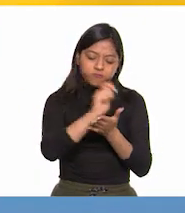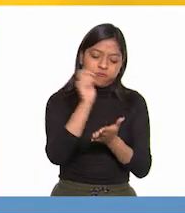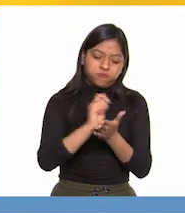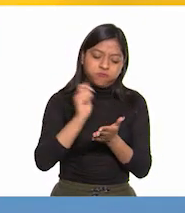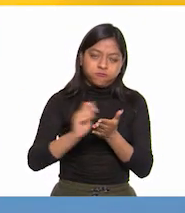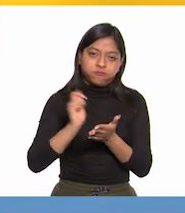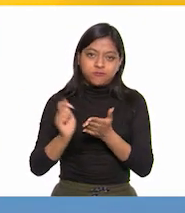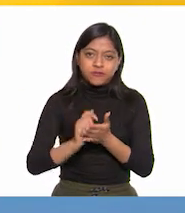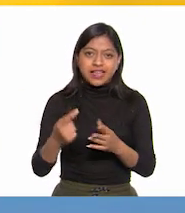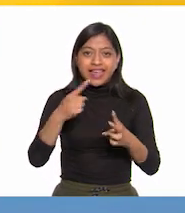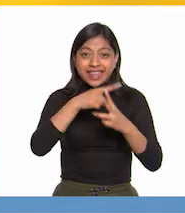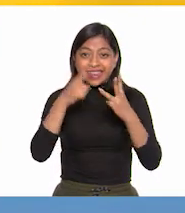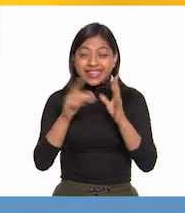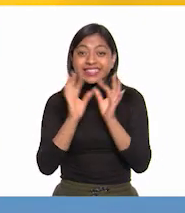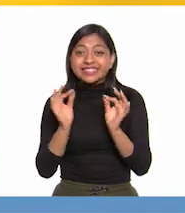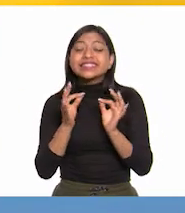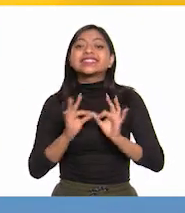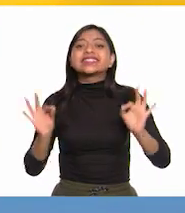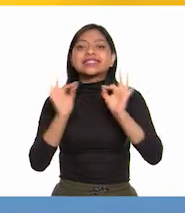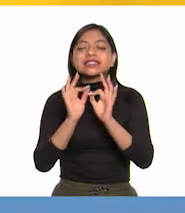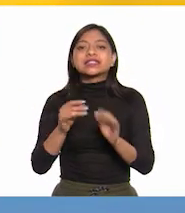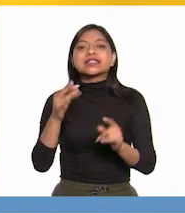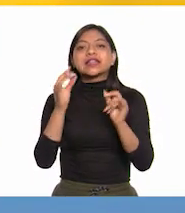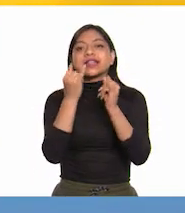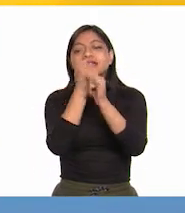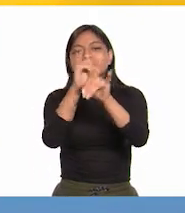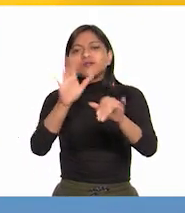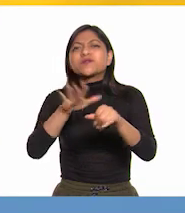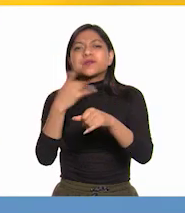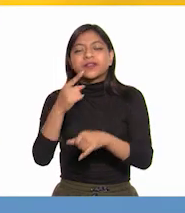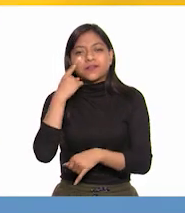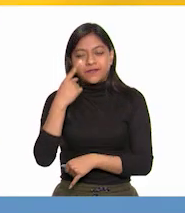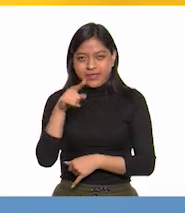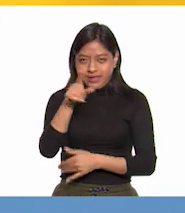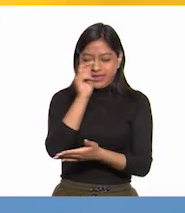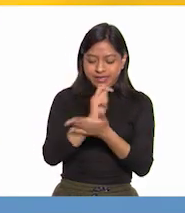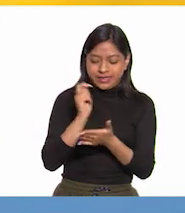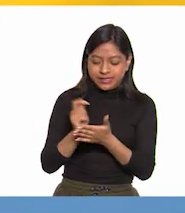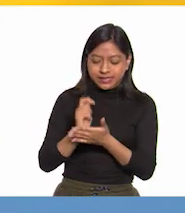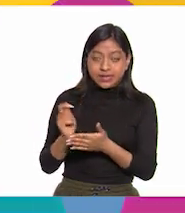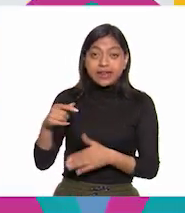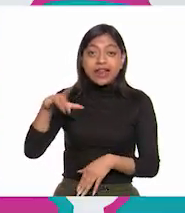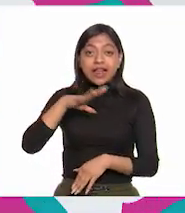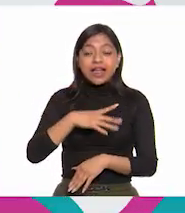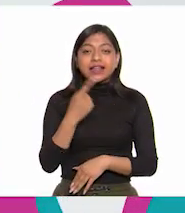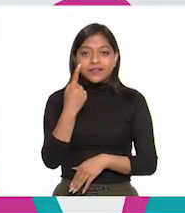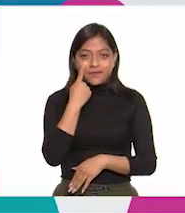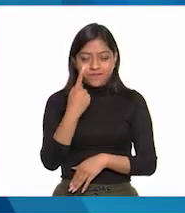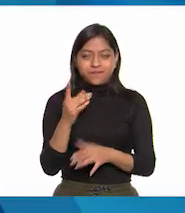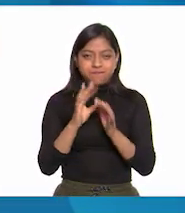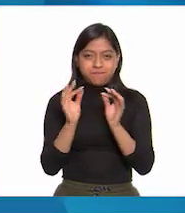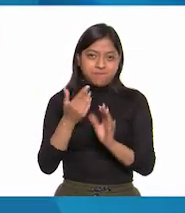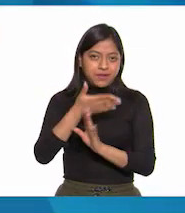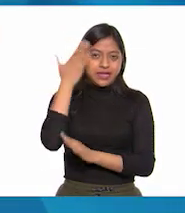hablaba sobre la esencia de la lucha de independencia. Por ejemplo, en su primer artículo decía que